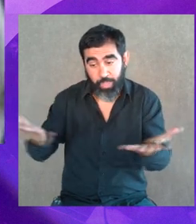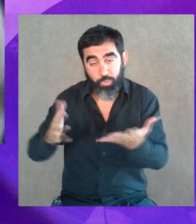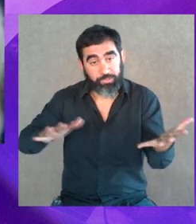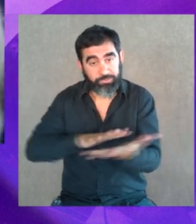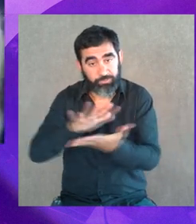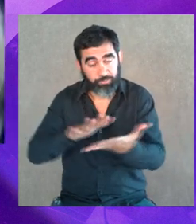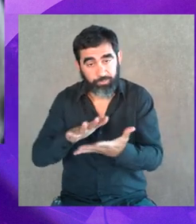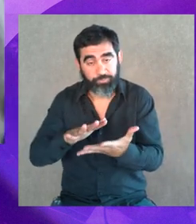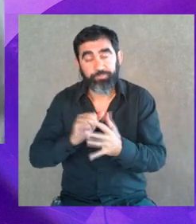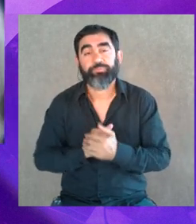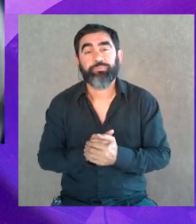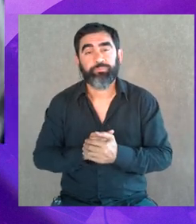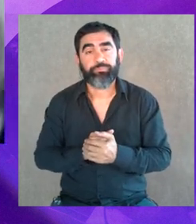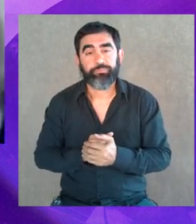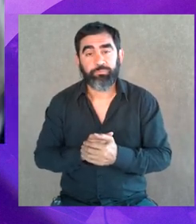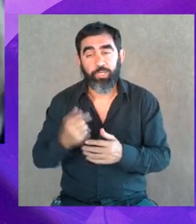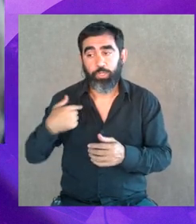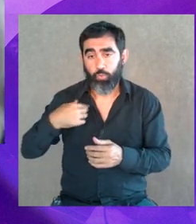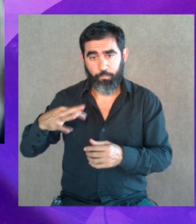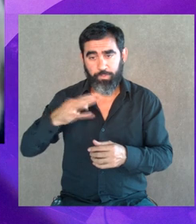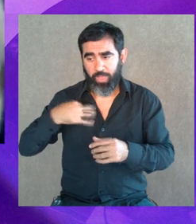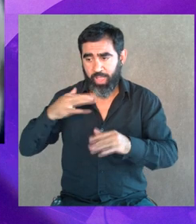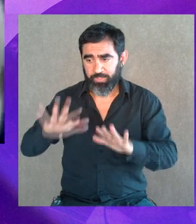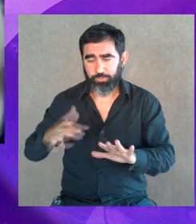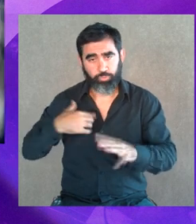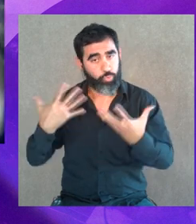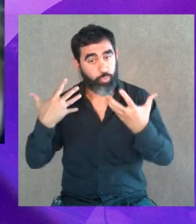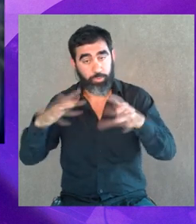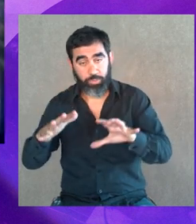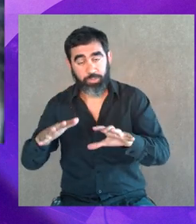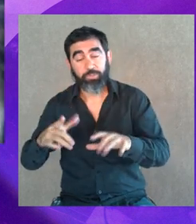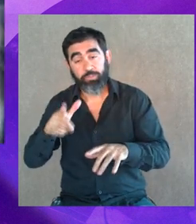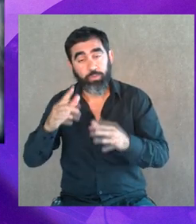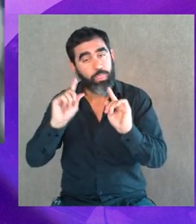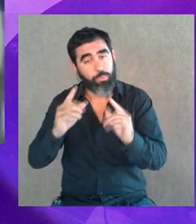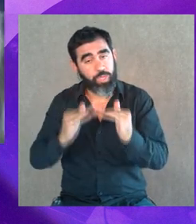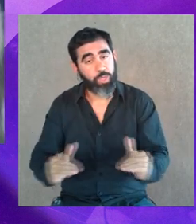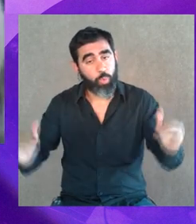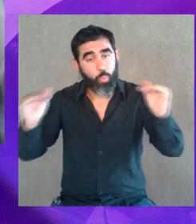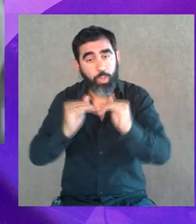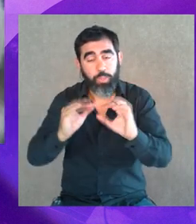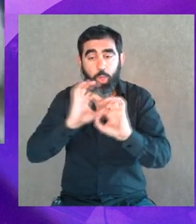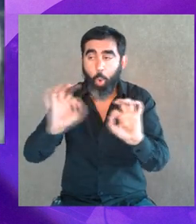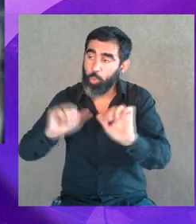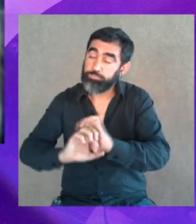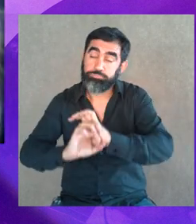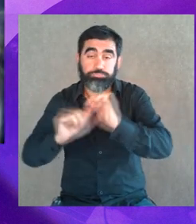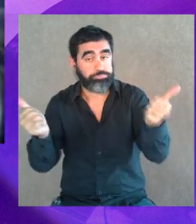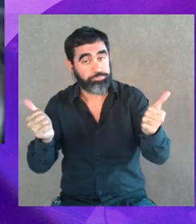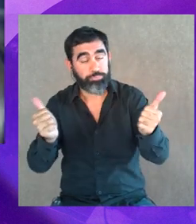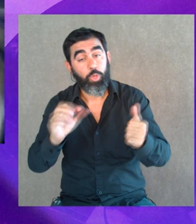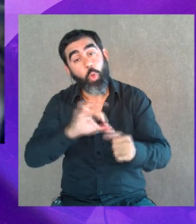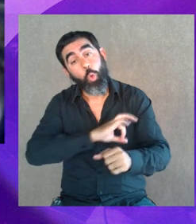enfrentan a eso, lo cuestionan, dicen, no, esto no es la vida que yo quiero vivir, y esto va a ser en igualdad, o mejor que no sea.